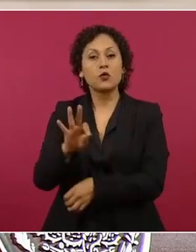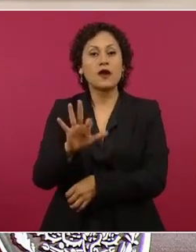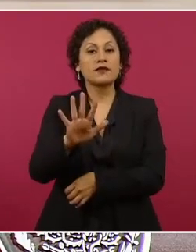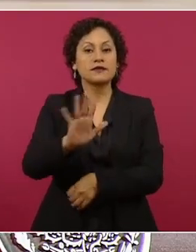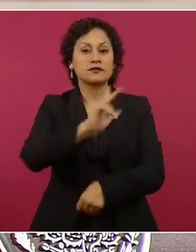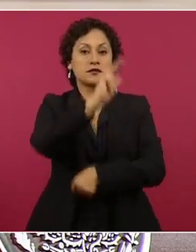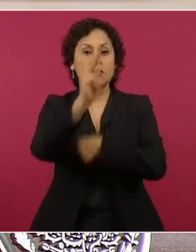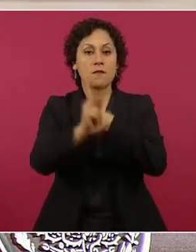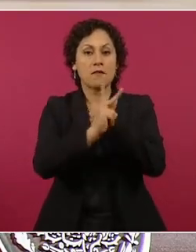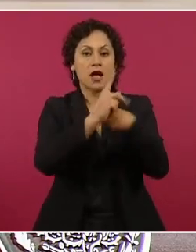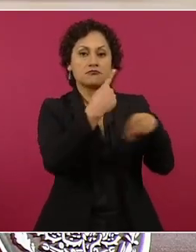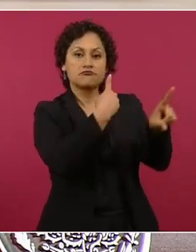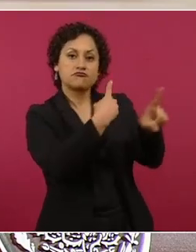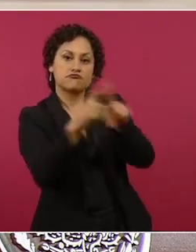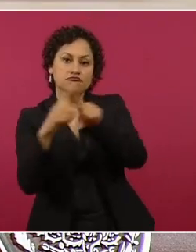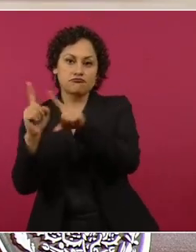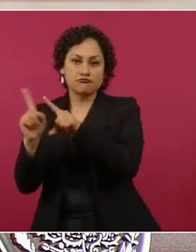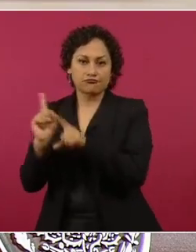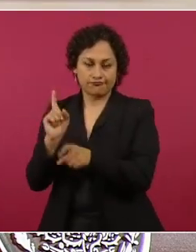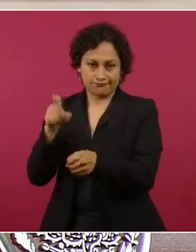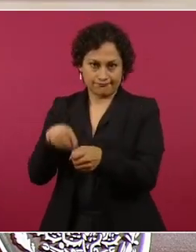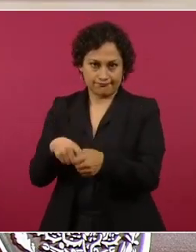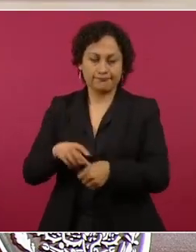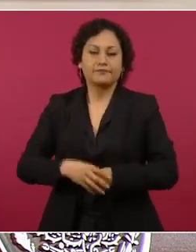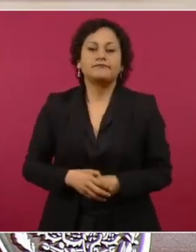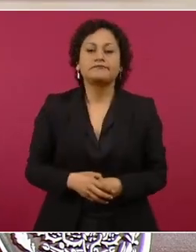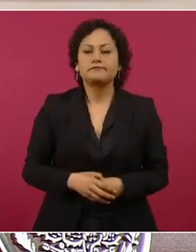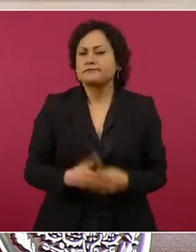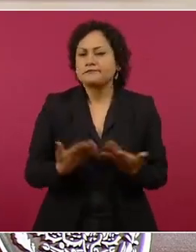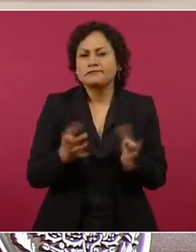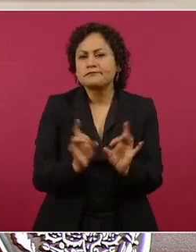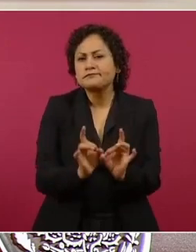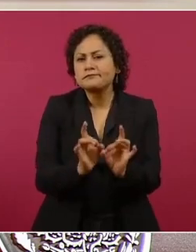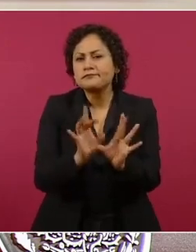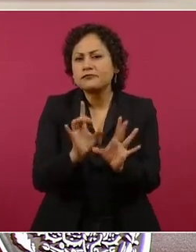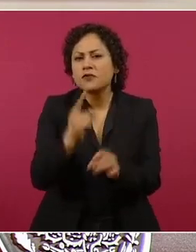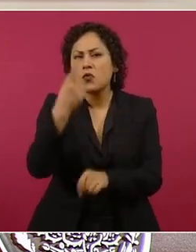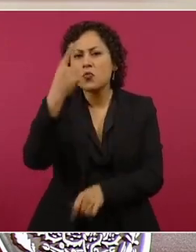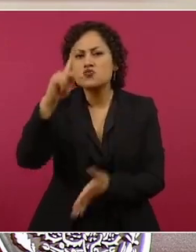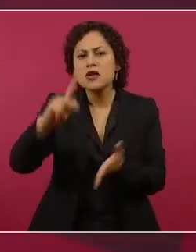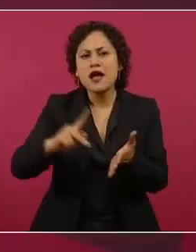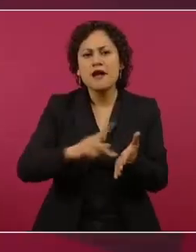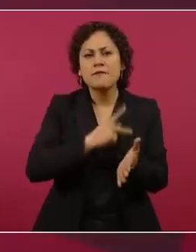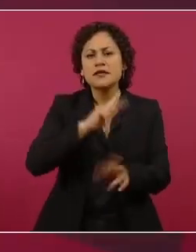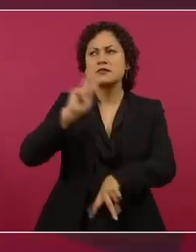Y en una oportunidad que estuvimos allá con el presidente del Real Madrid,